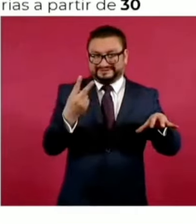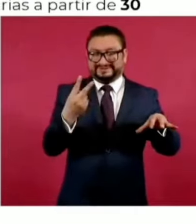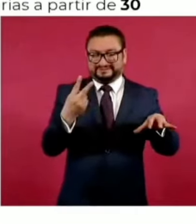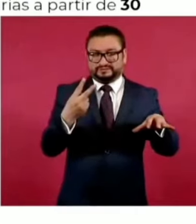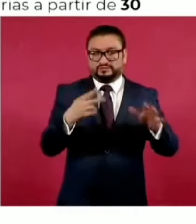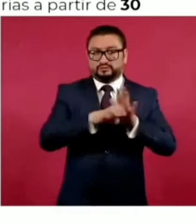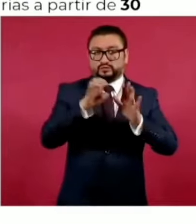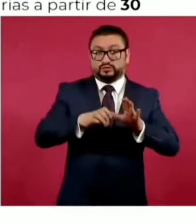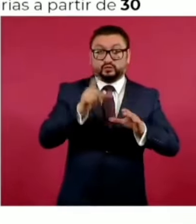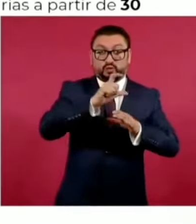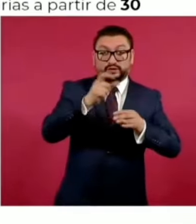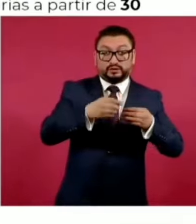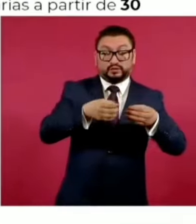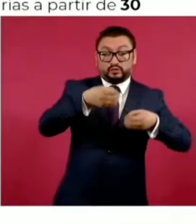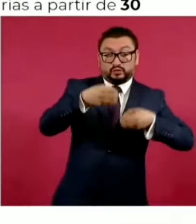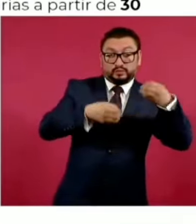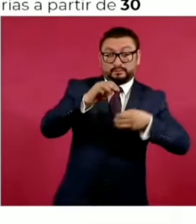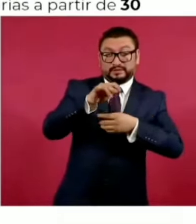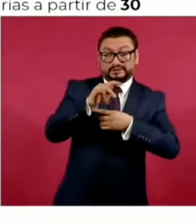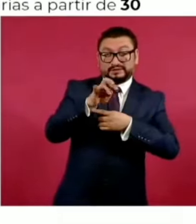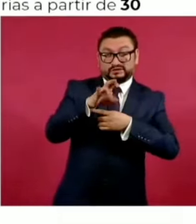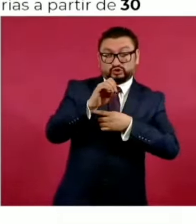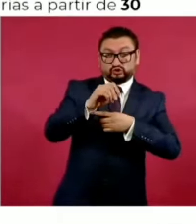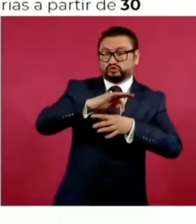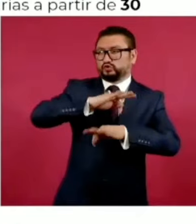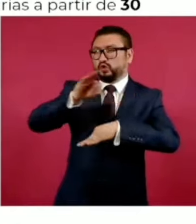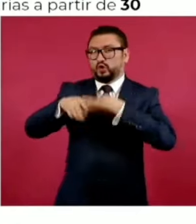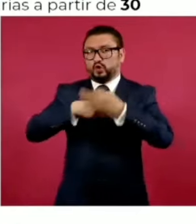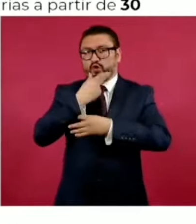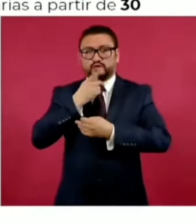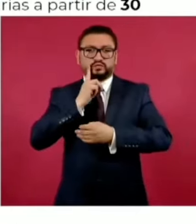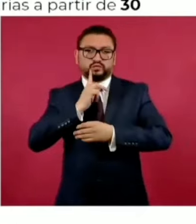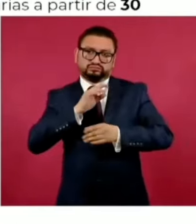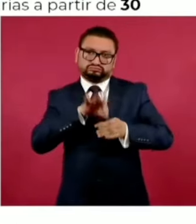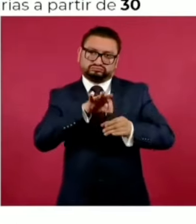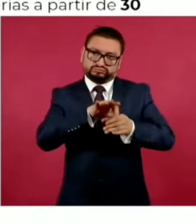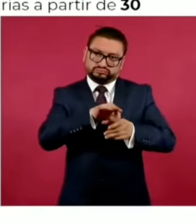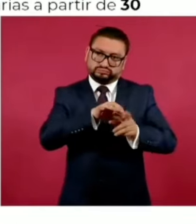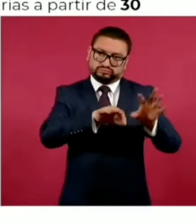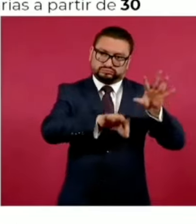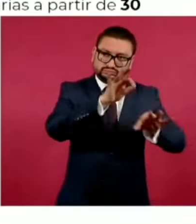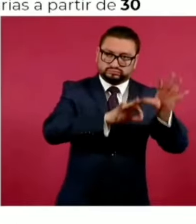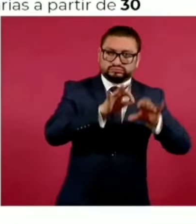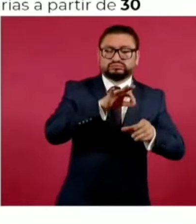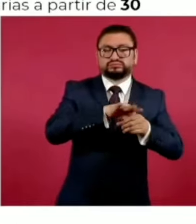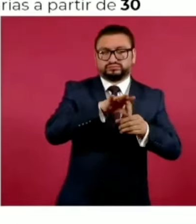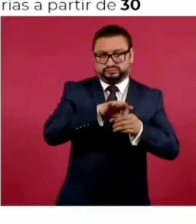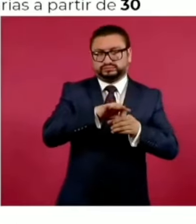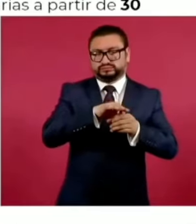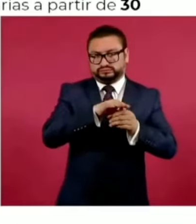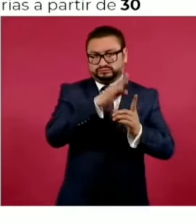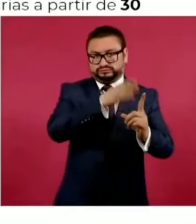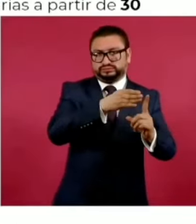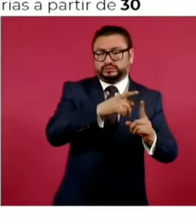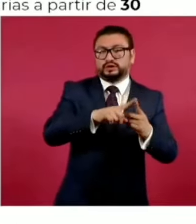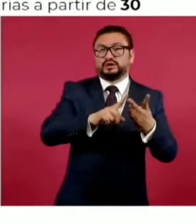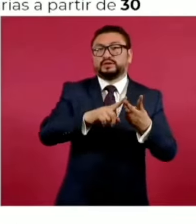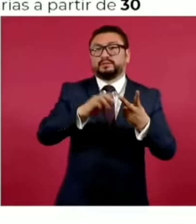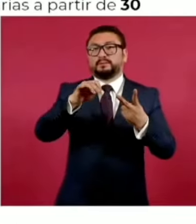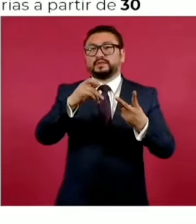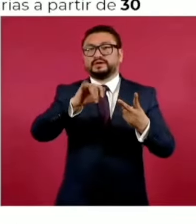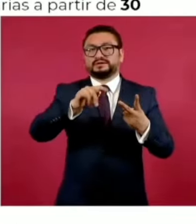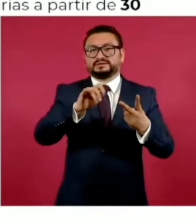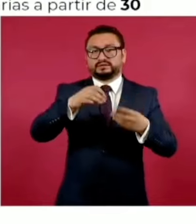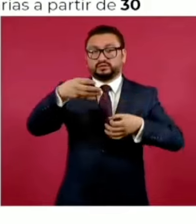se trate de ministros, todas y todos los mexicanos vamos a votar por los ministros de la Corte. Tratándose de los magistrados y